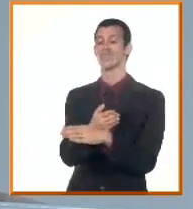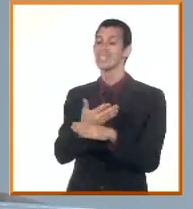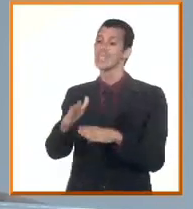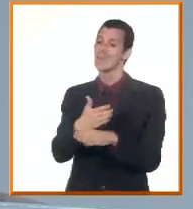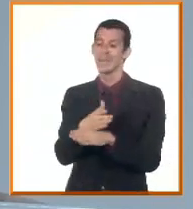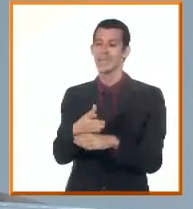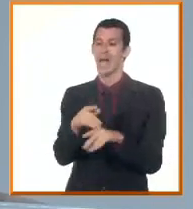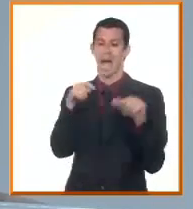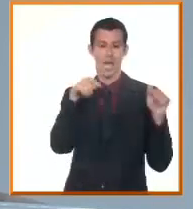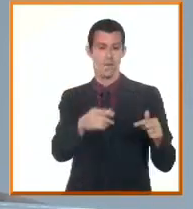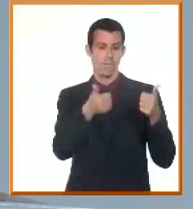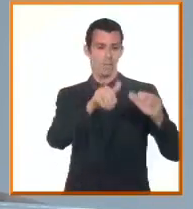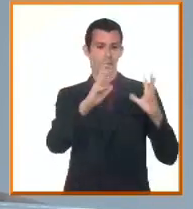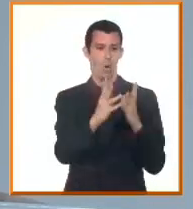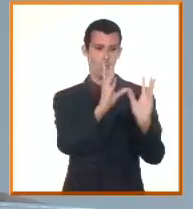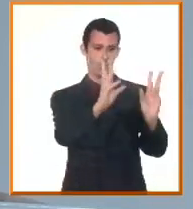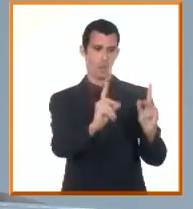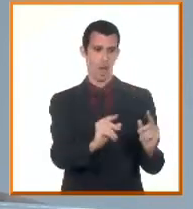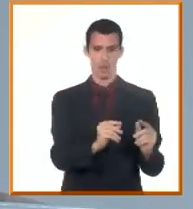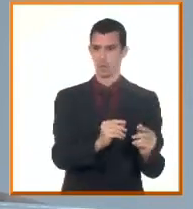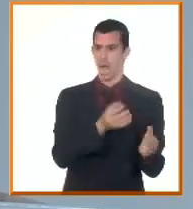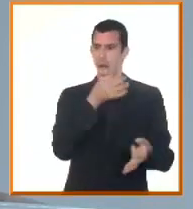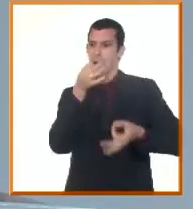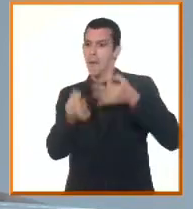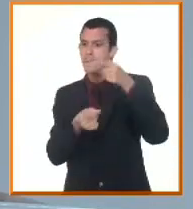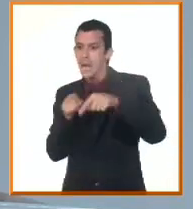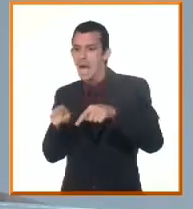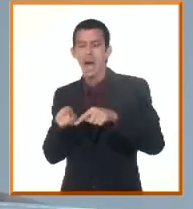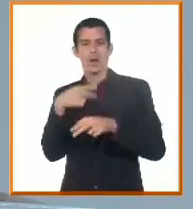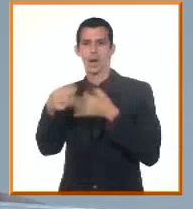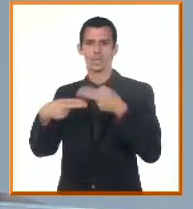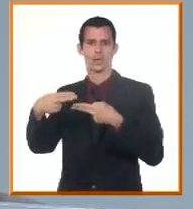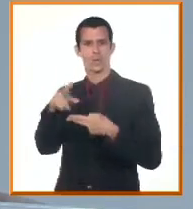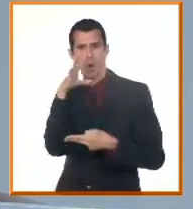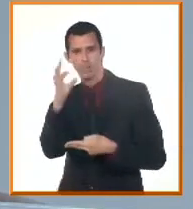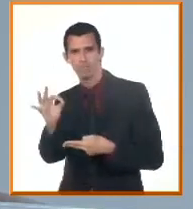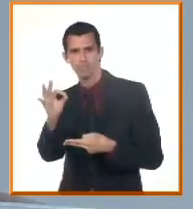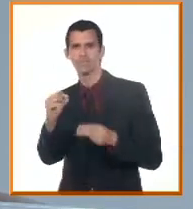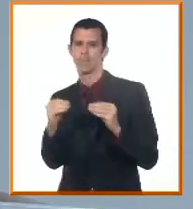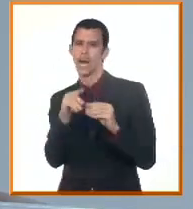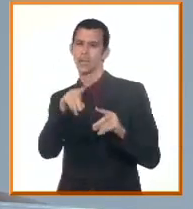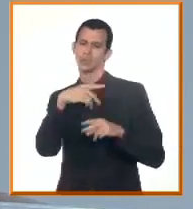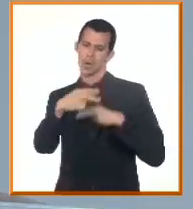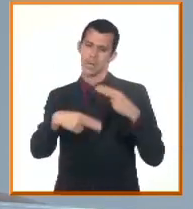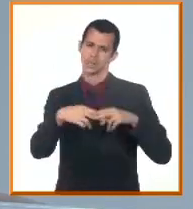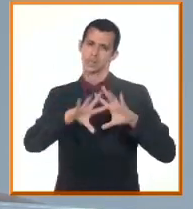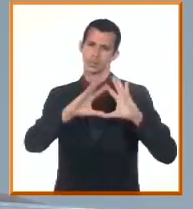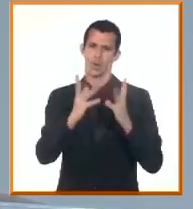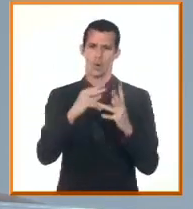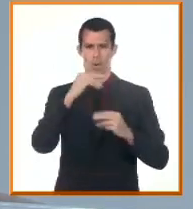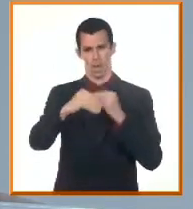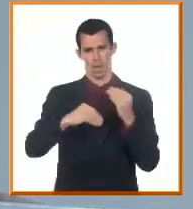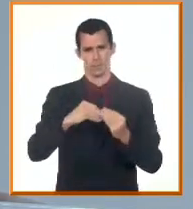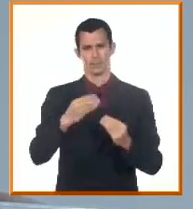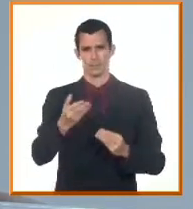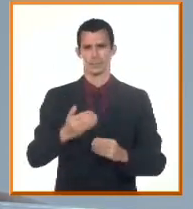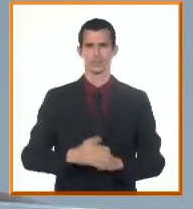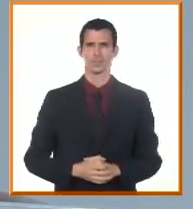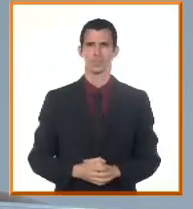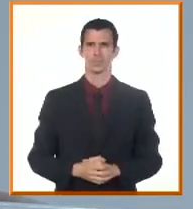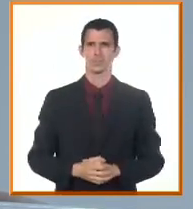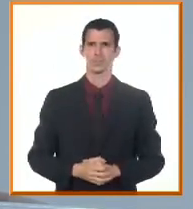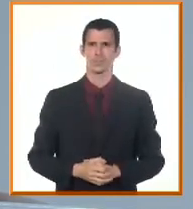.417 empresas estatales. De ellas, 1.872 es lo que conocemos con la empresa estatal